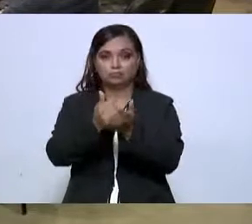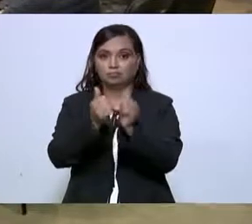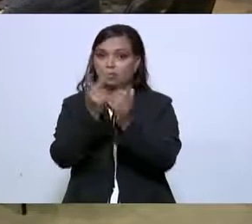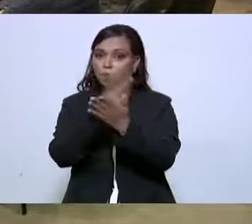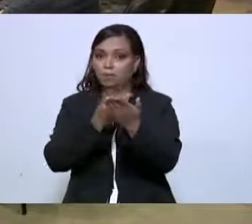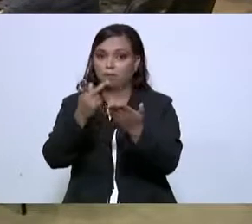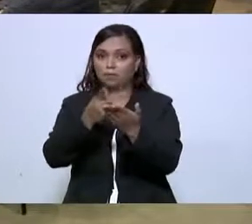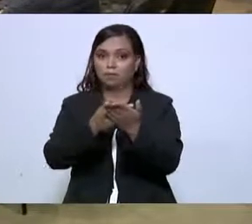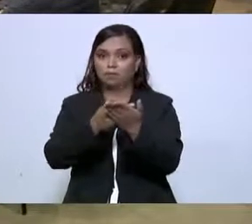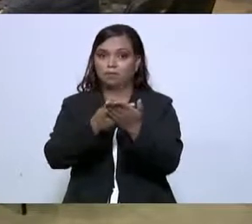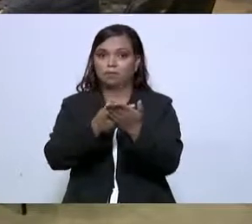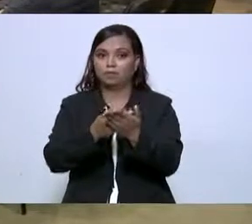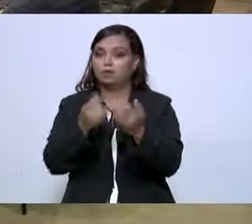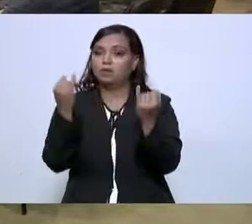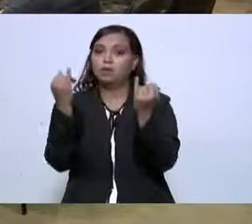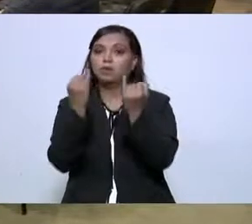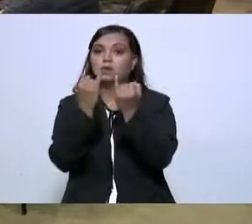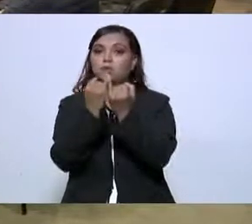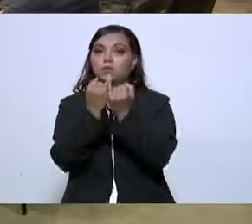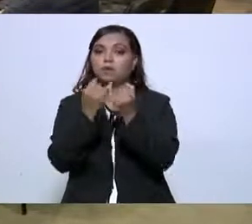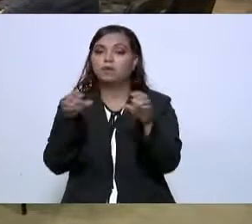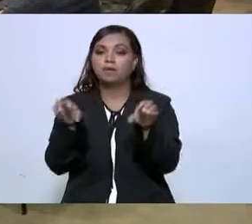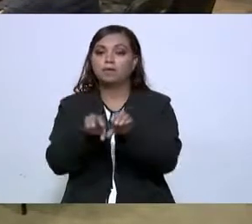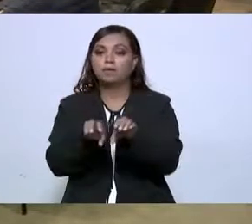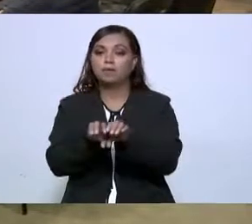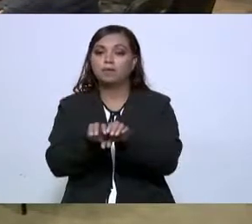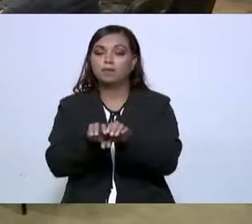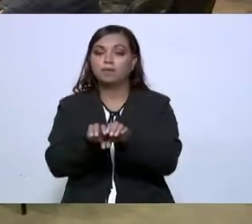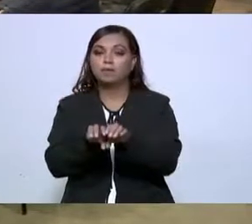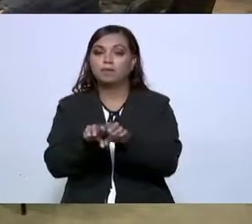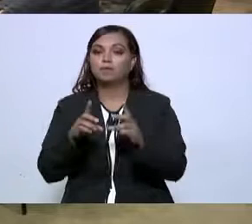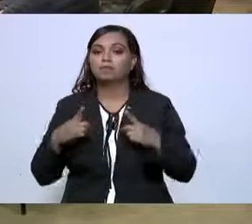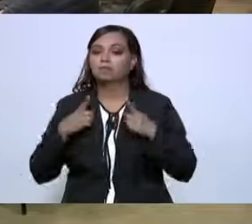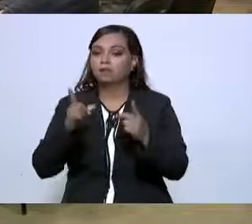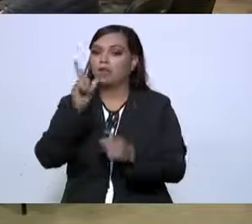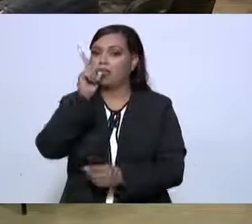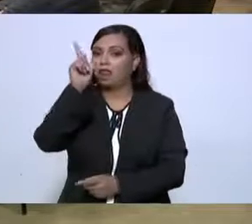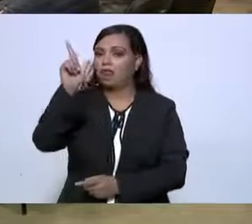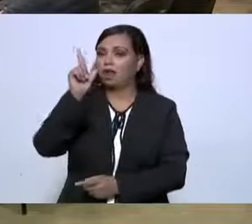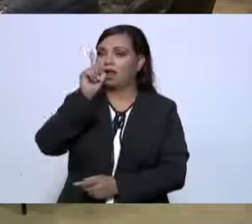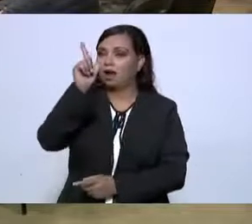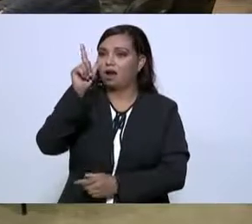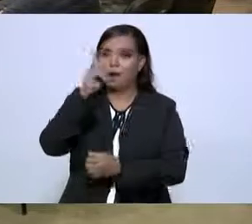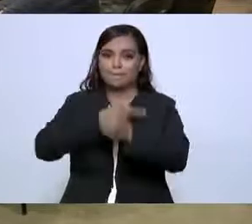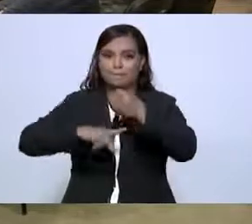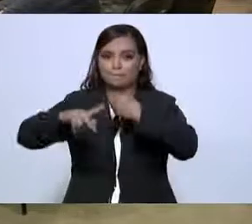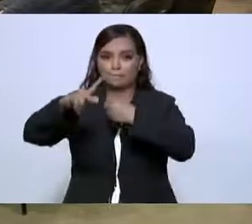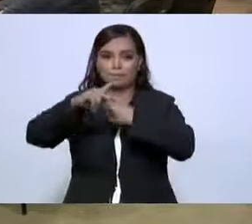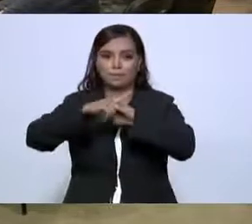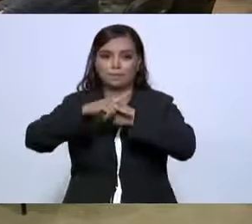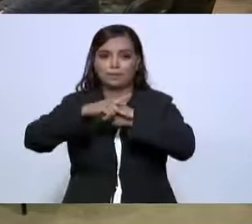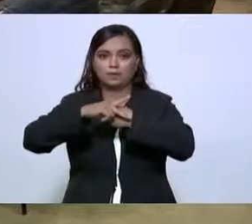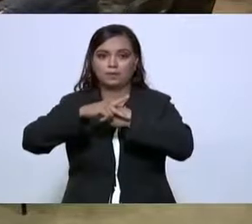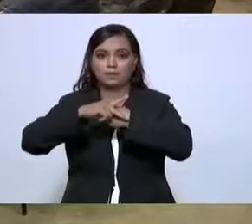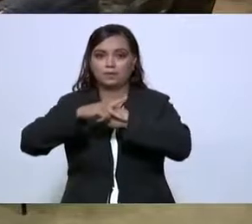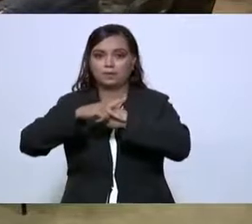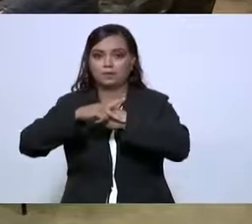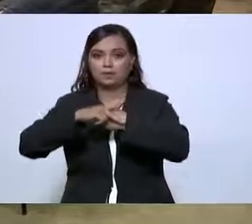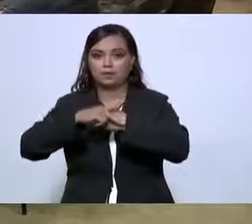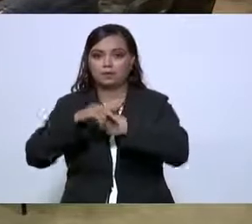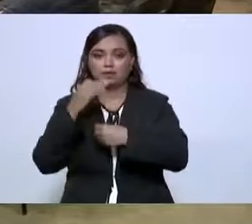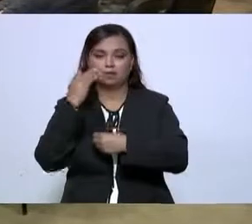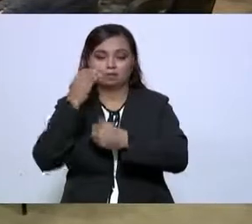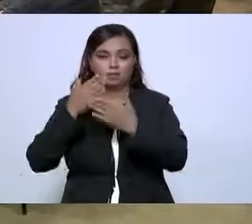así como se electrificó el país en su